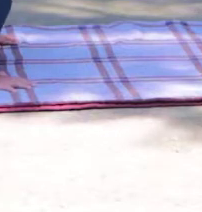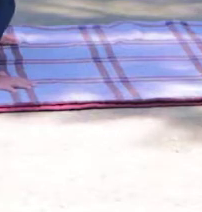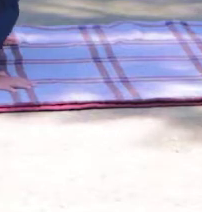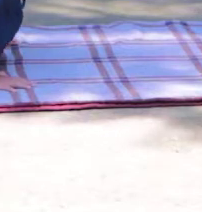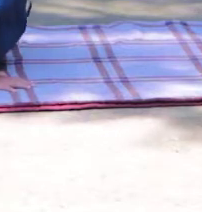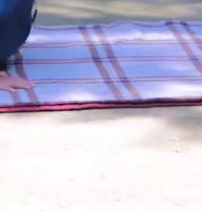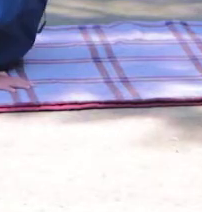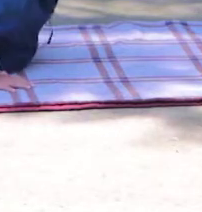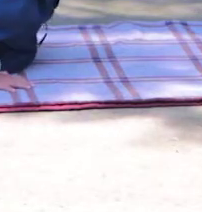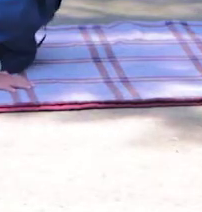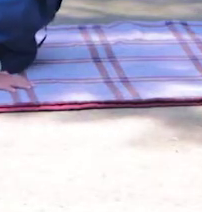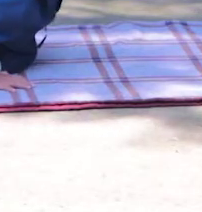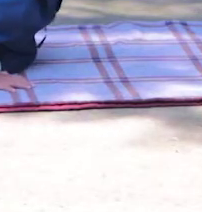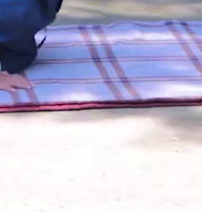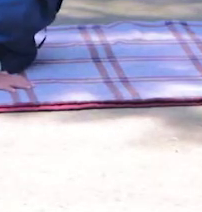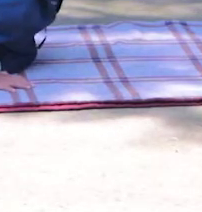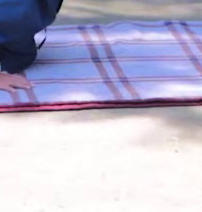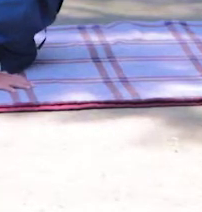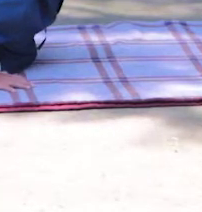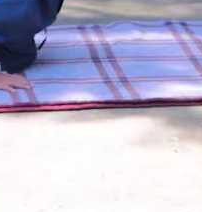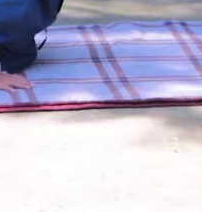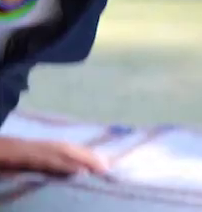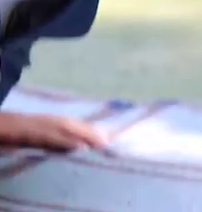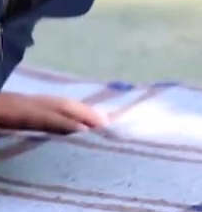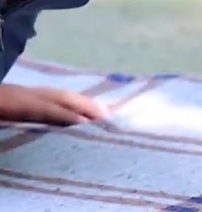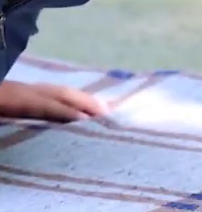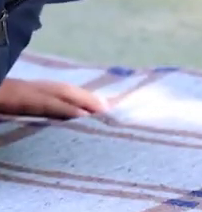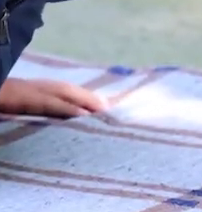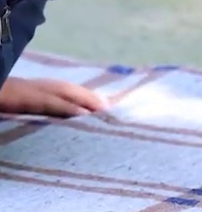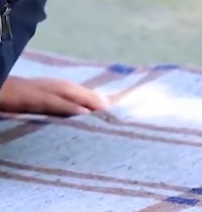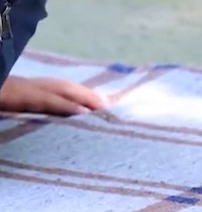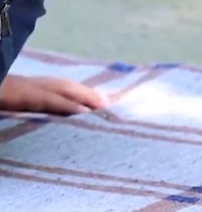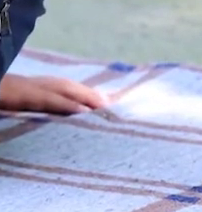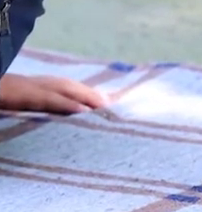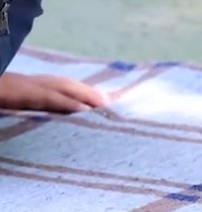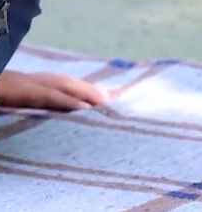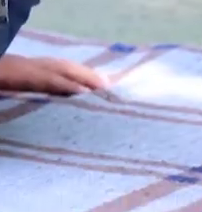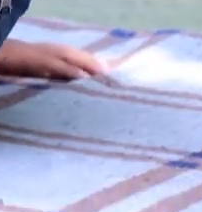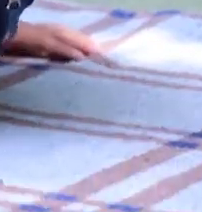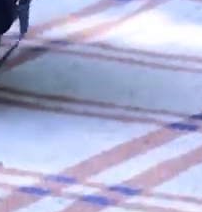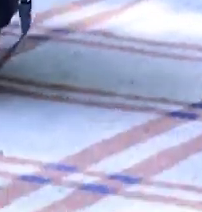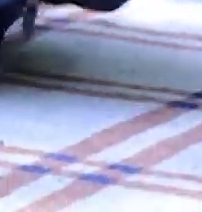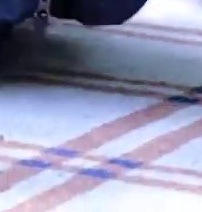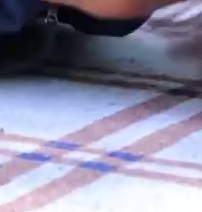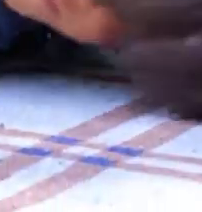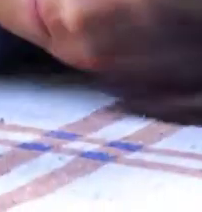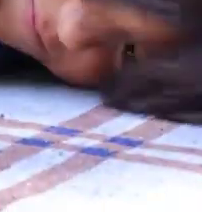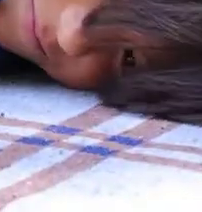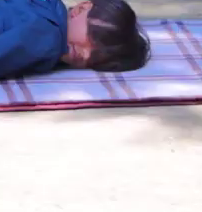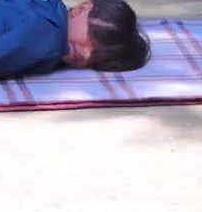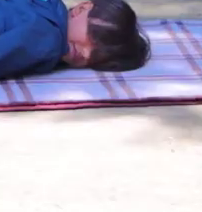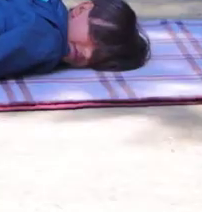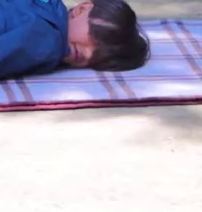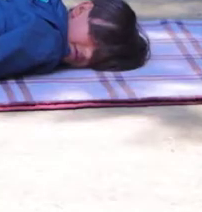descansamos seguimos respirando nos acostamos totalmente para relajarnos